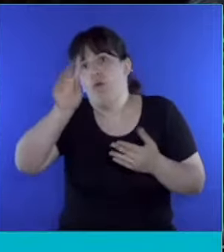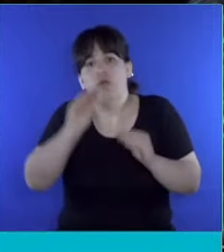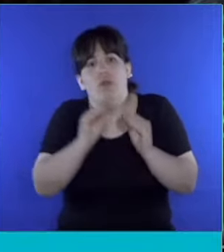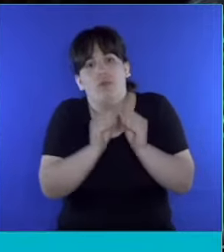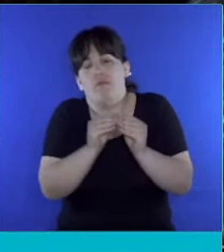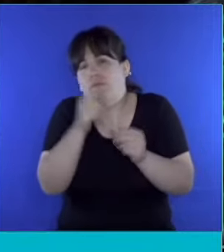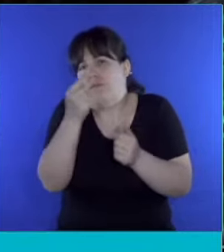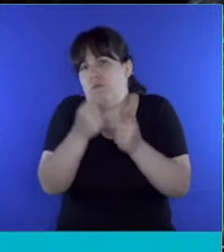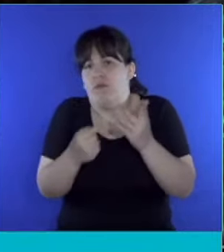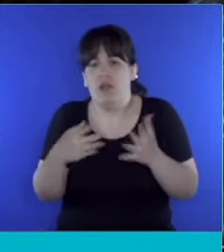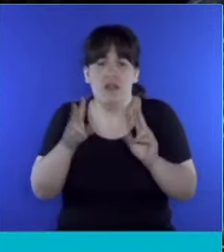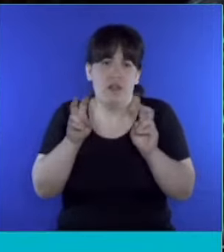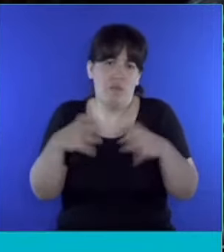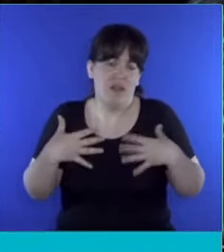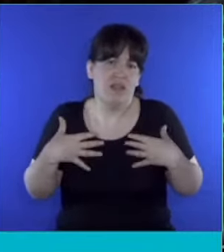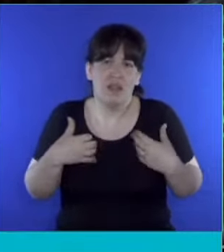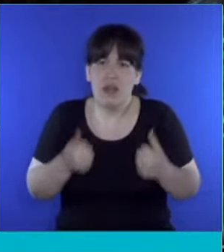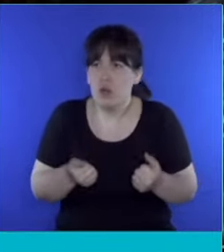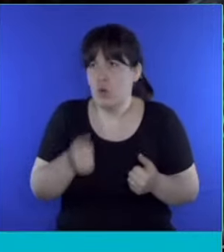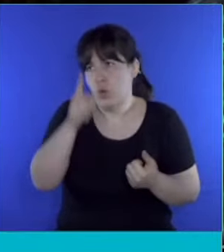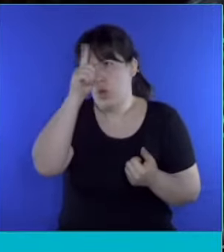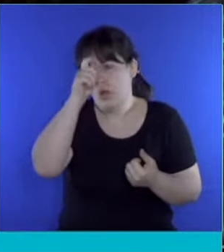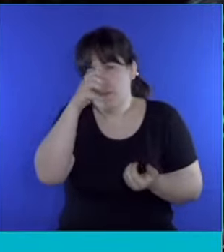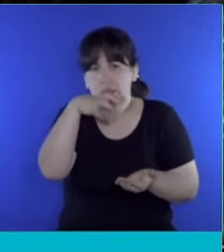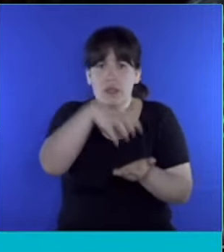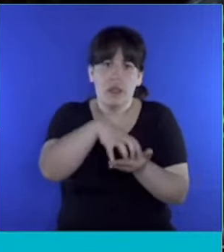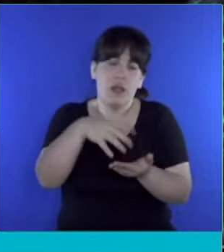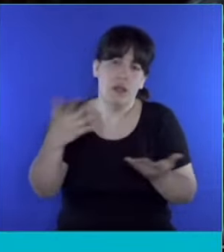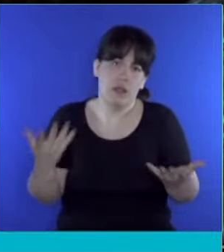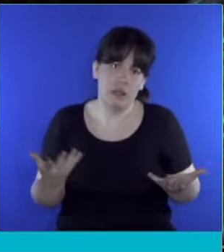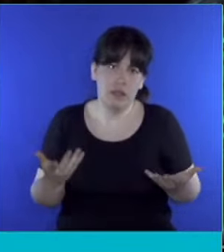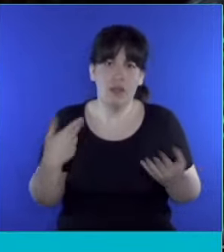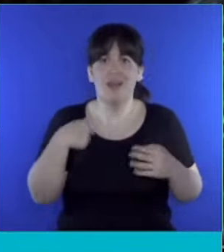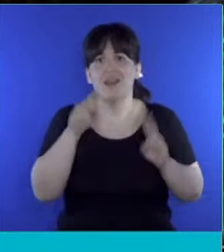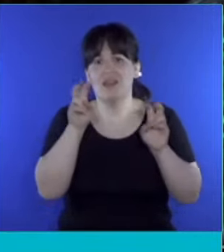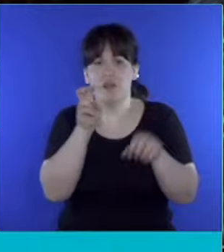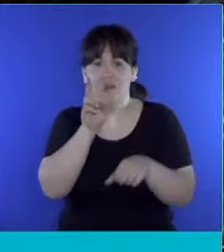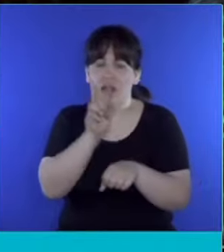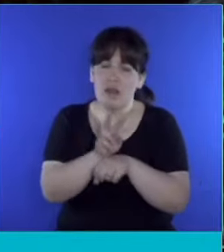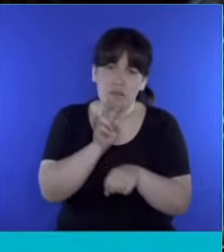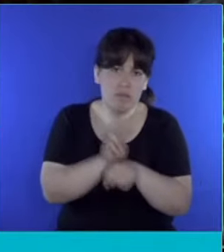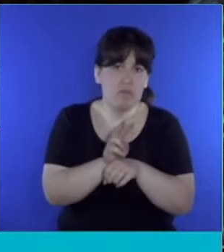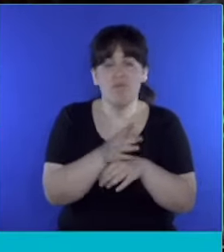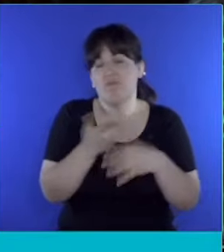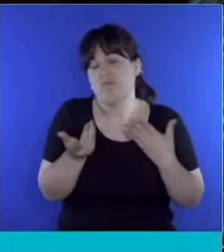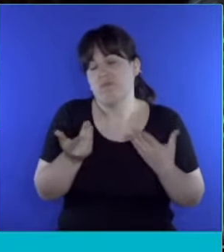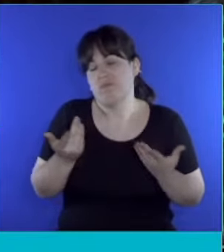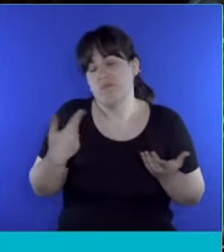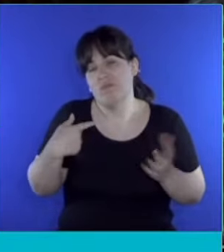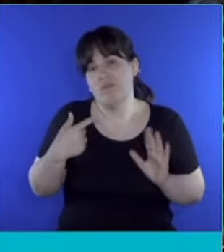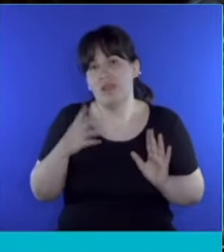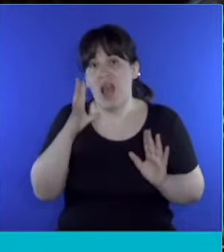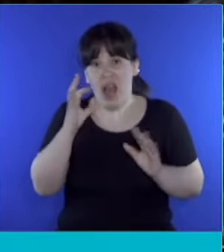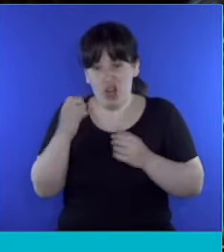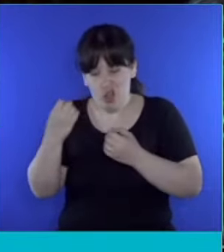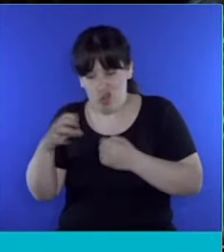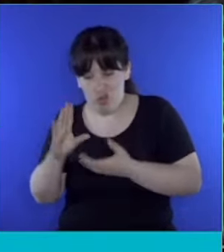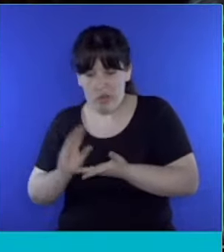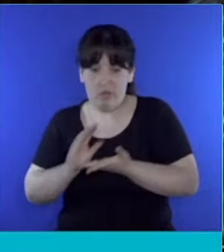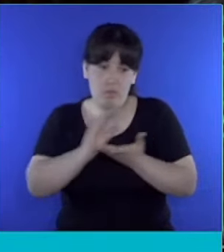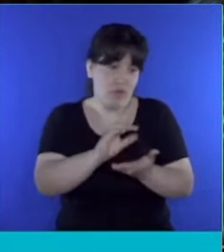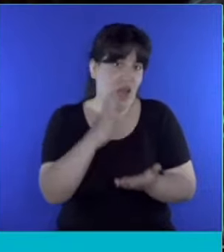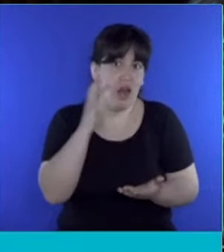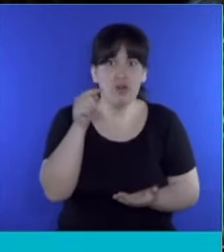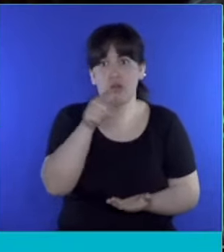en materia de salud, en nuestros hospitales, en materia de seguridad. En fin, es por esas razones que nuestro